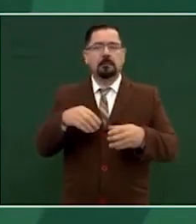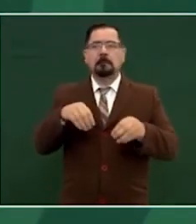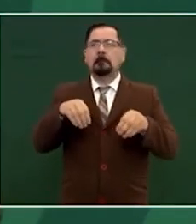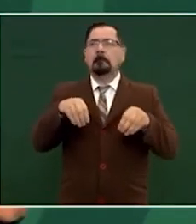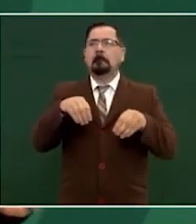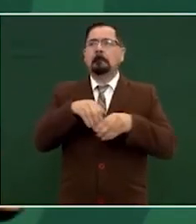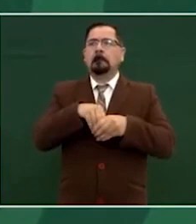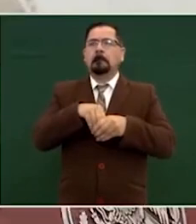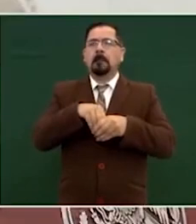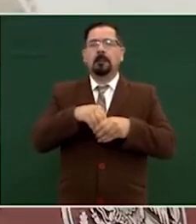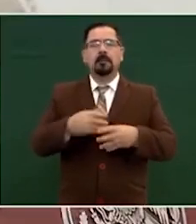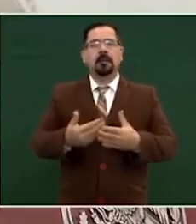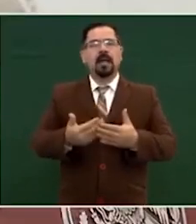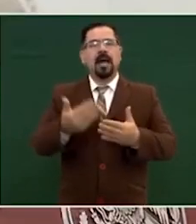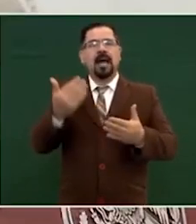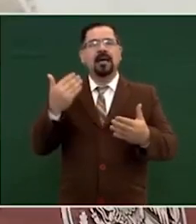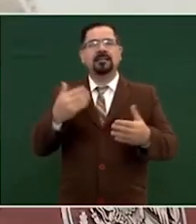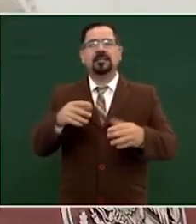nadie